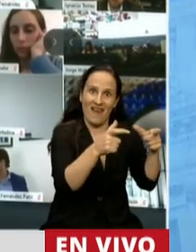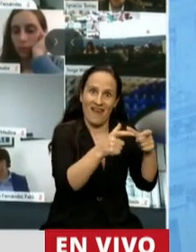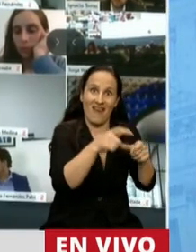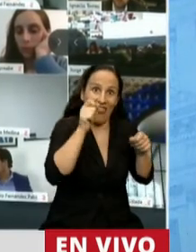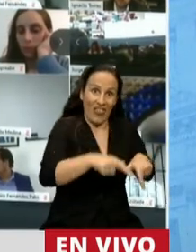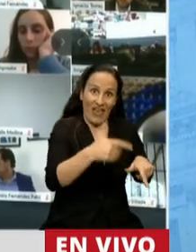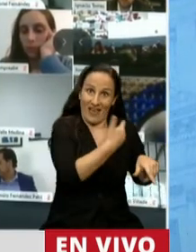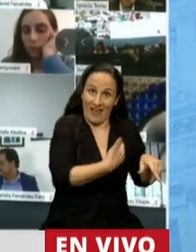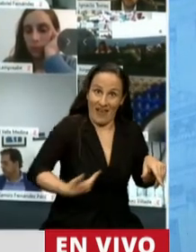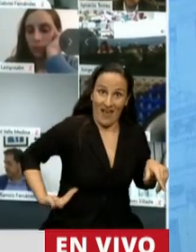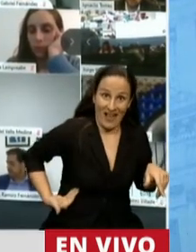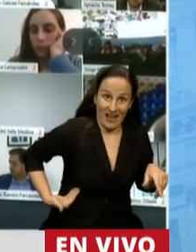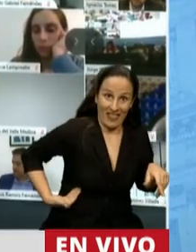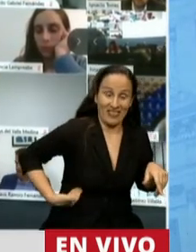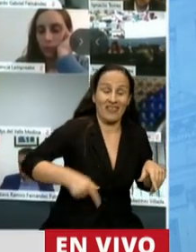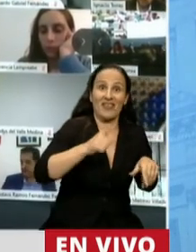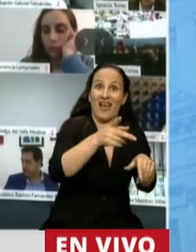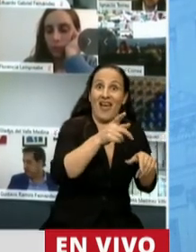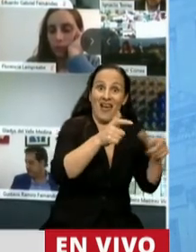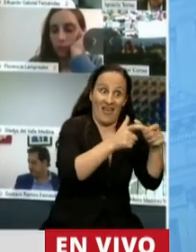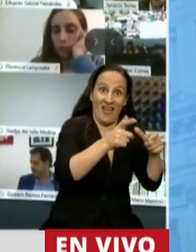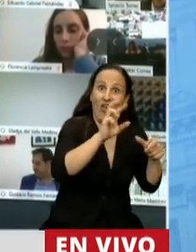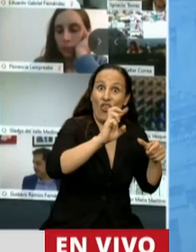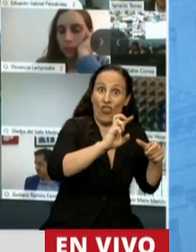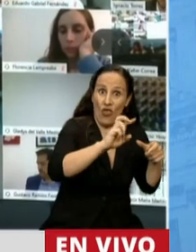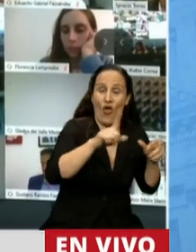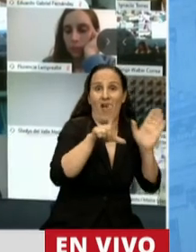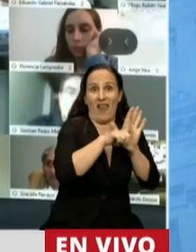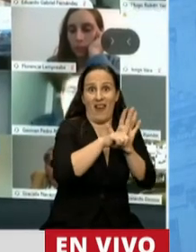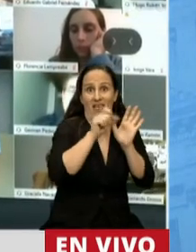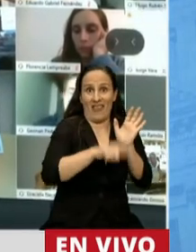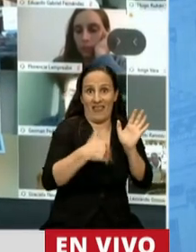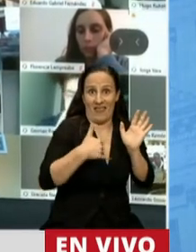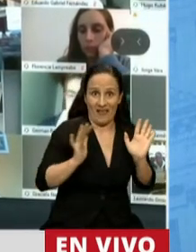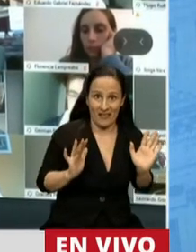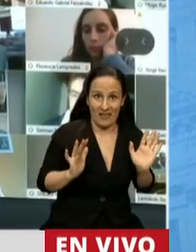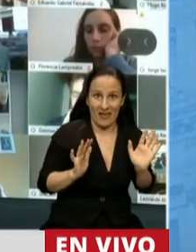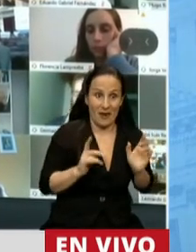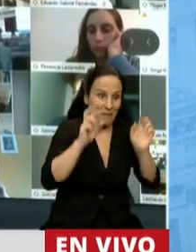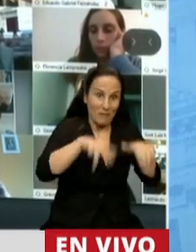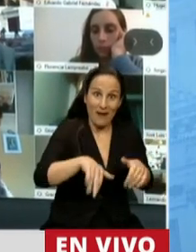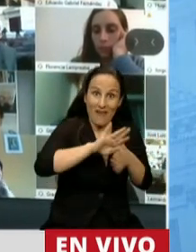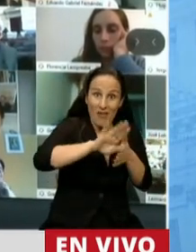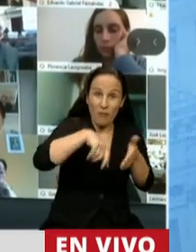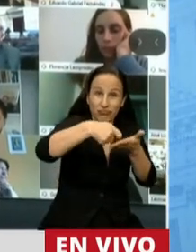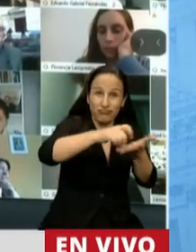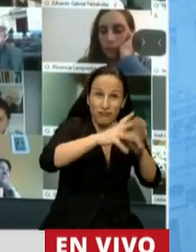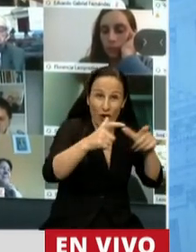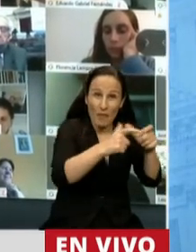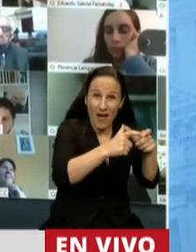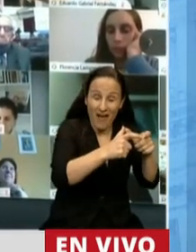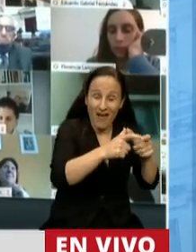argentino en dólares bajo legislación nacional. Esta reestructuración de estos títulos públicos,